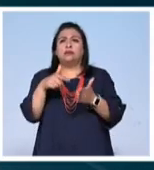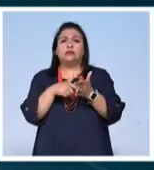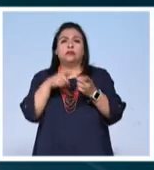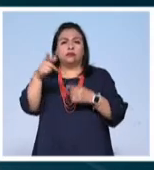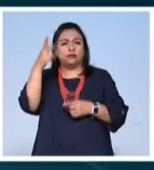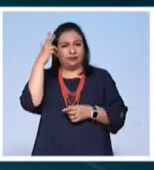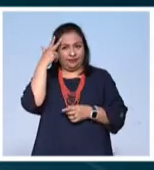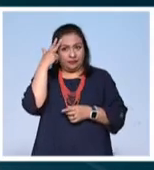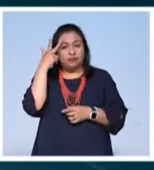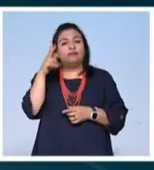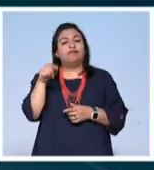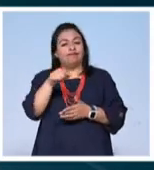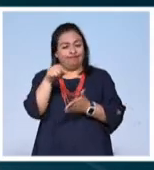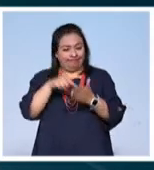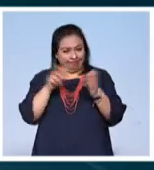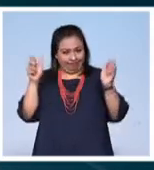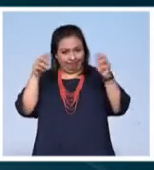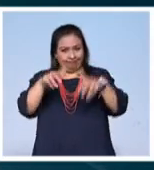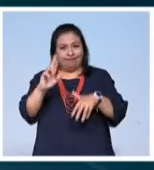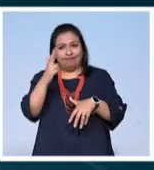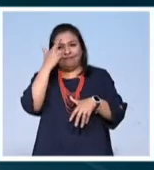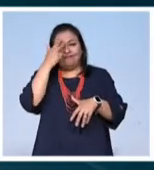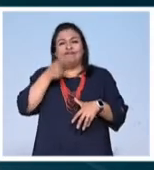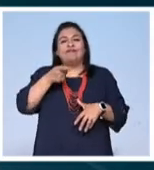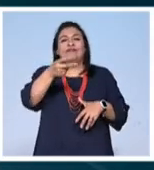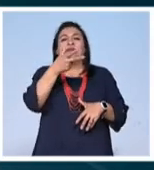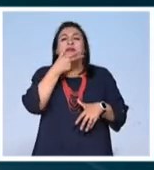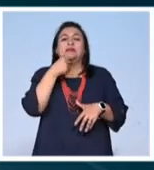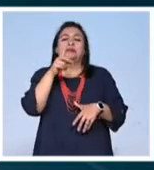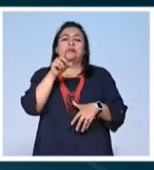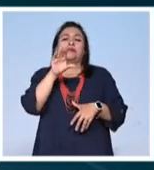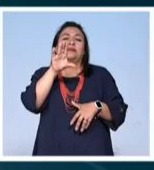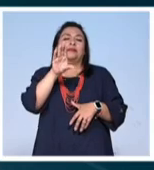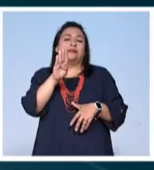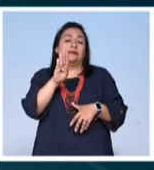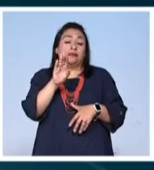Artes fue el lugar para recordar a Davo, como le decían de cariño.